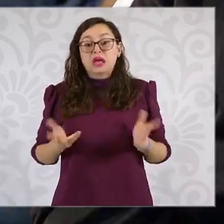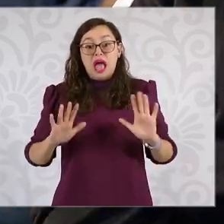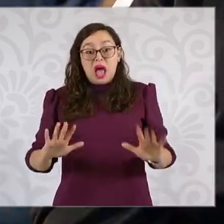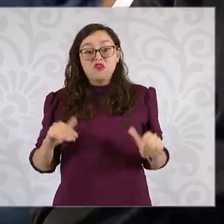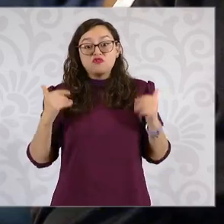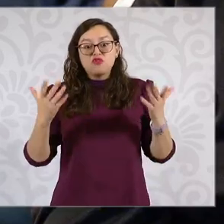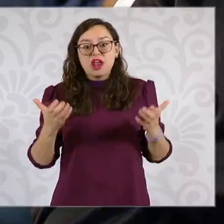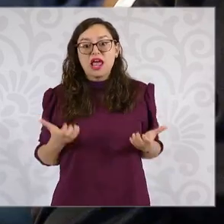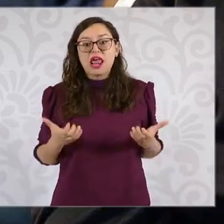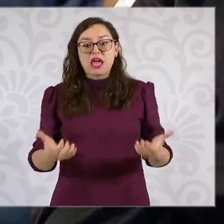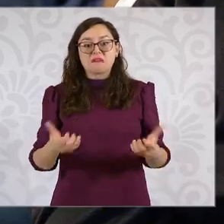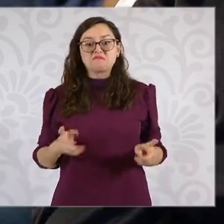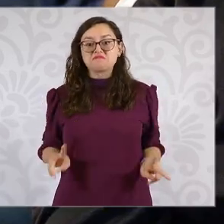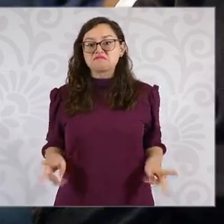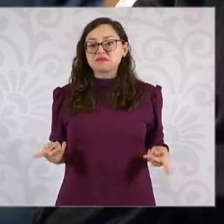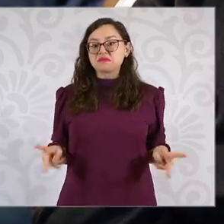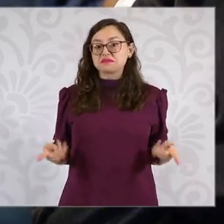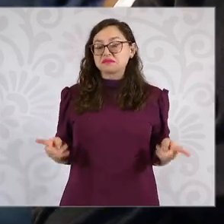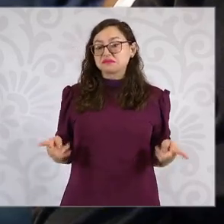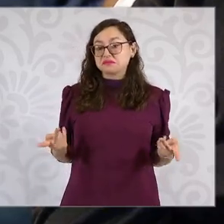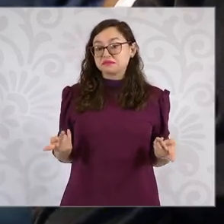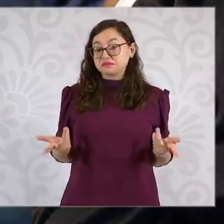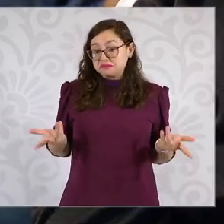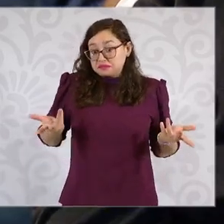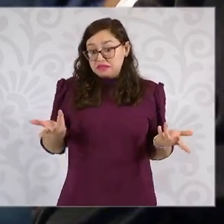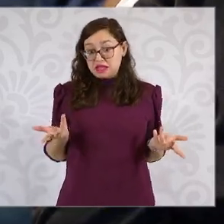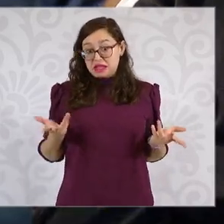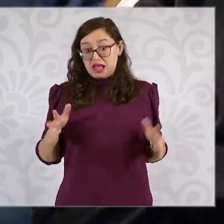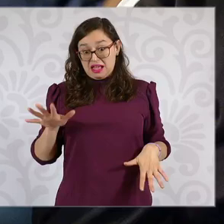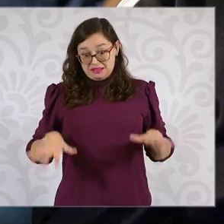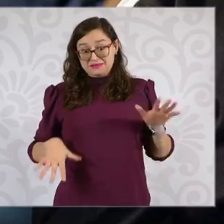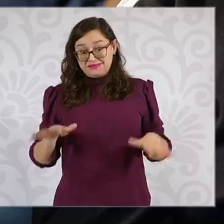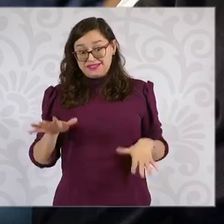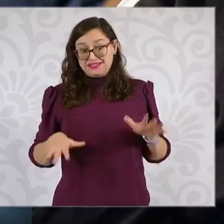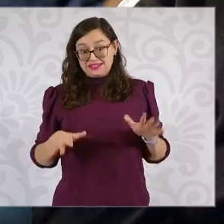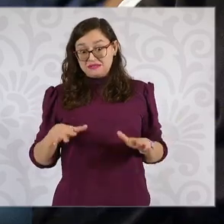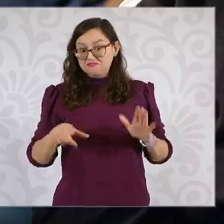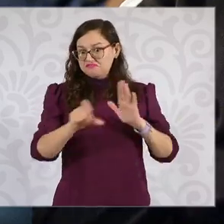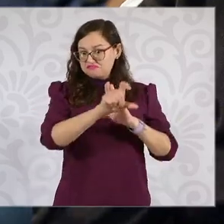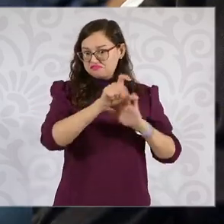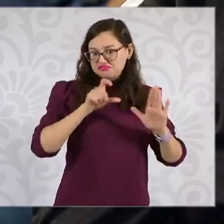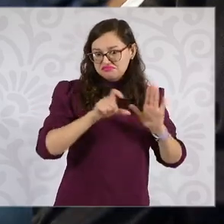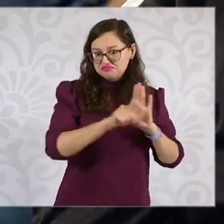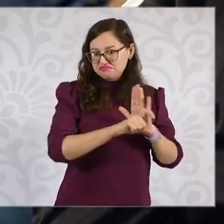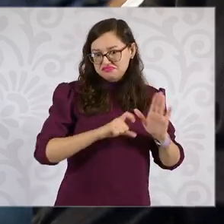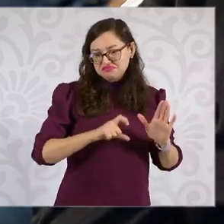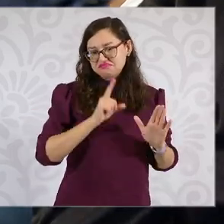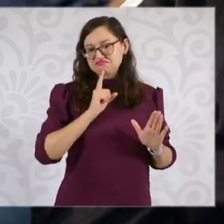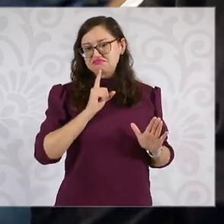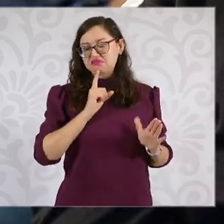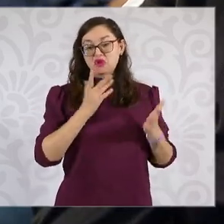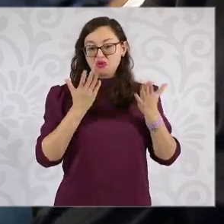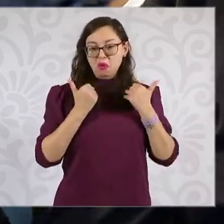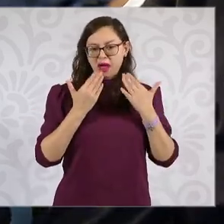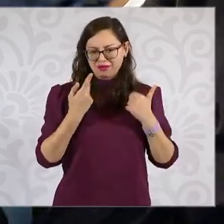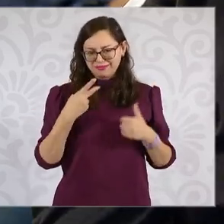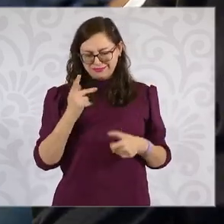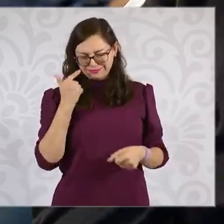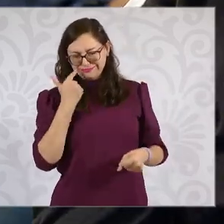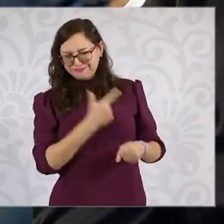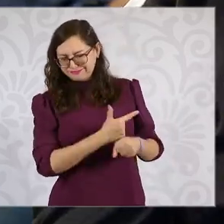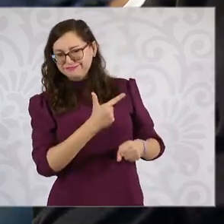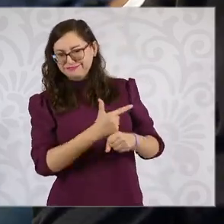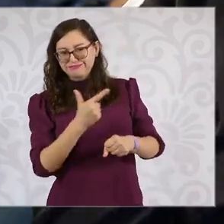afuera. De pronto, no todo lo que venden tiene etiquetado con sellos de advertencia, pero sabemos que